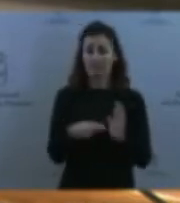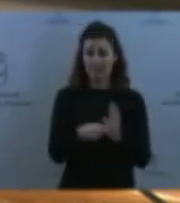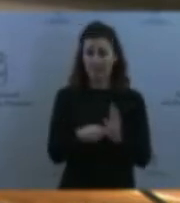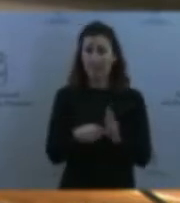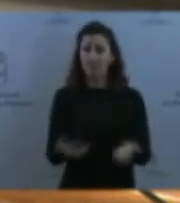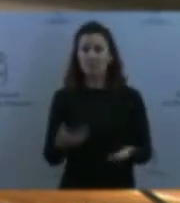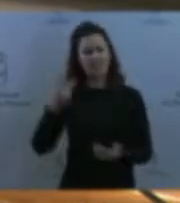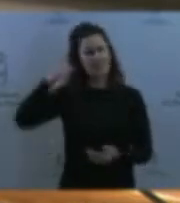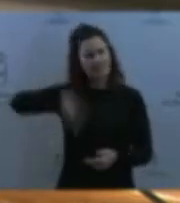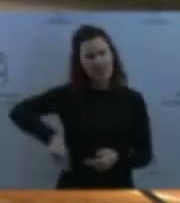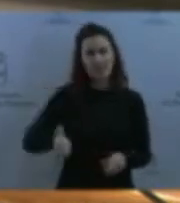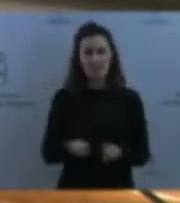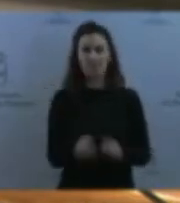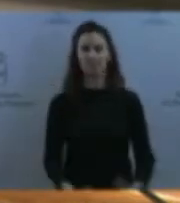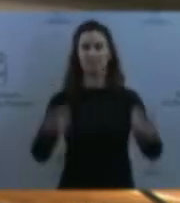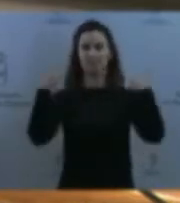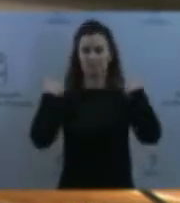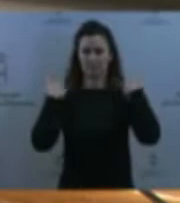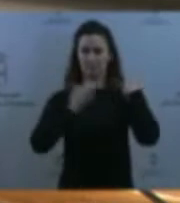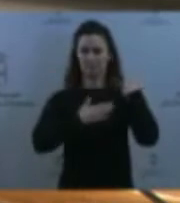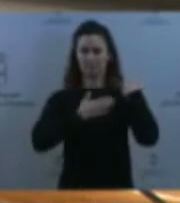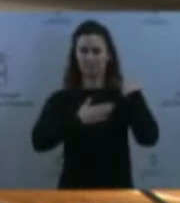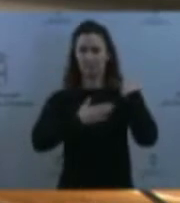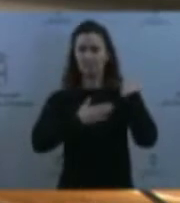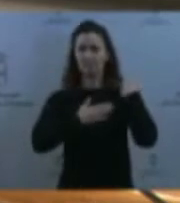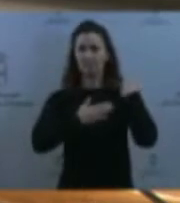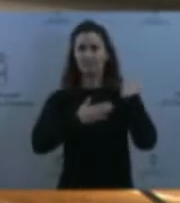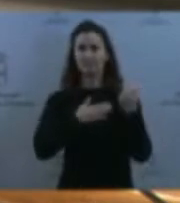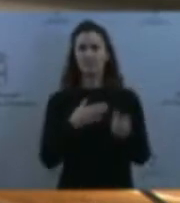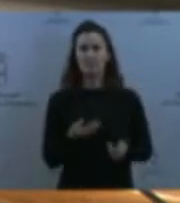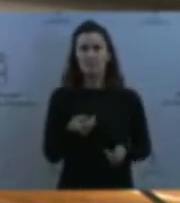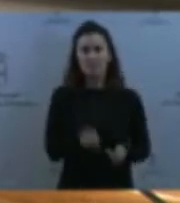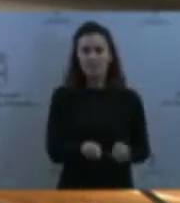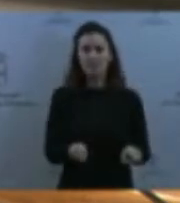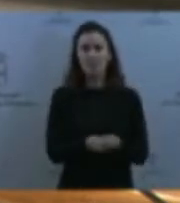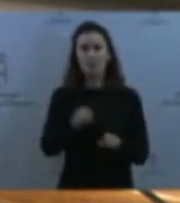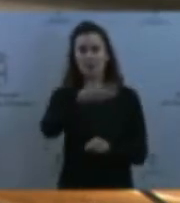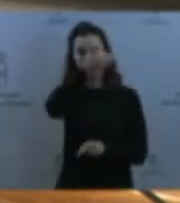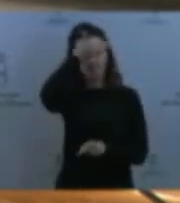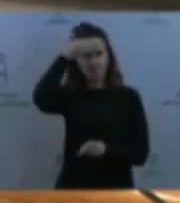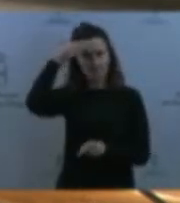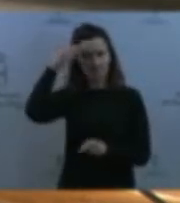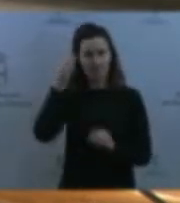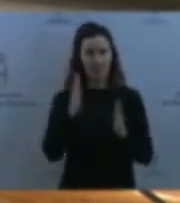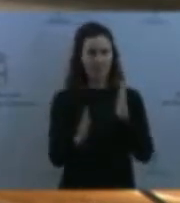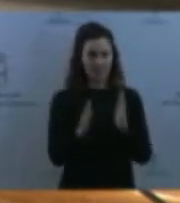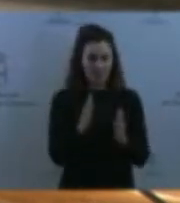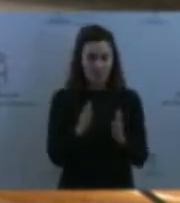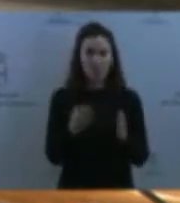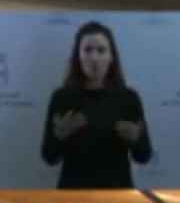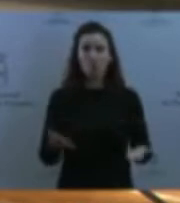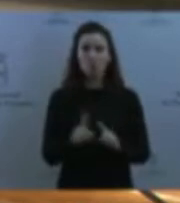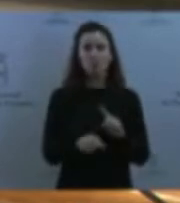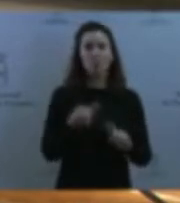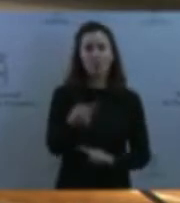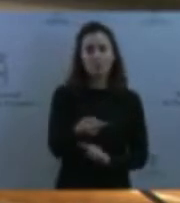y también sabe que en este verano se ha dado un repunte de llegada de menores. Y según